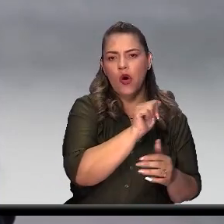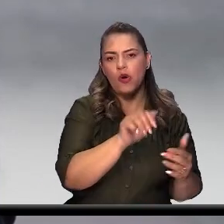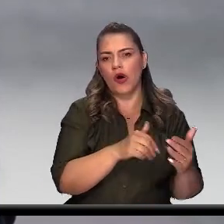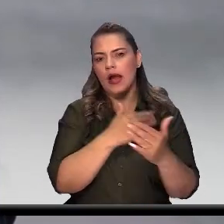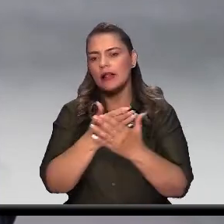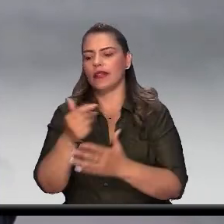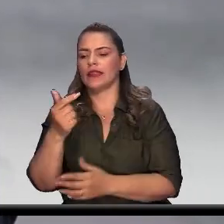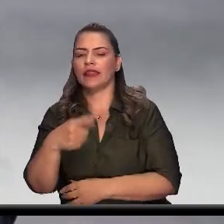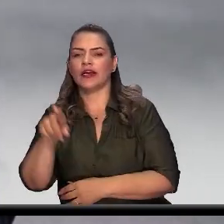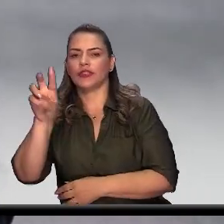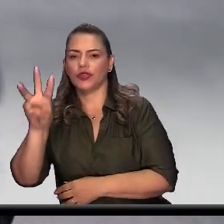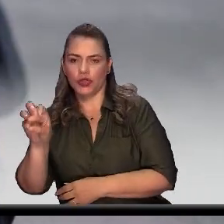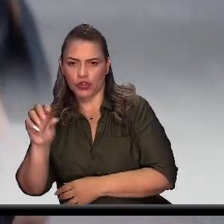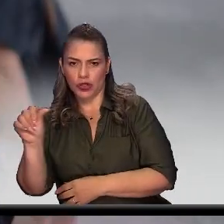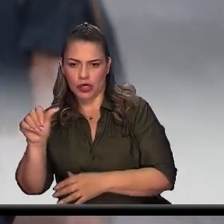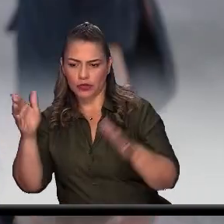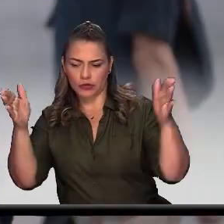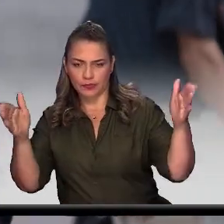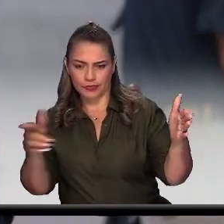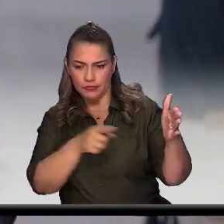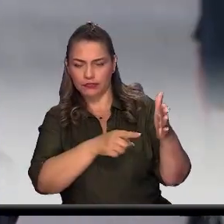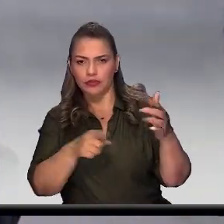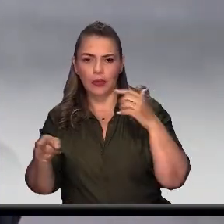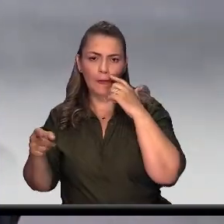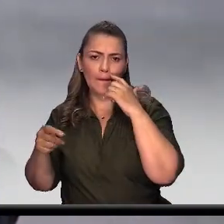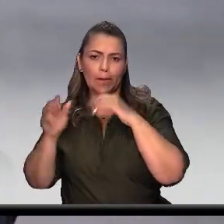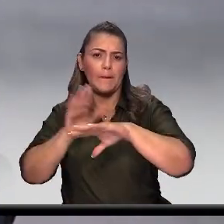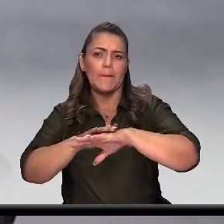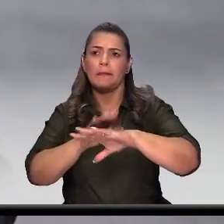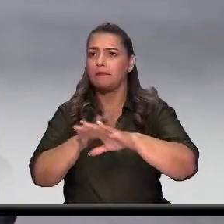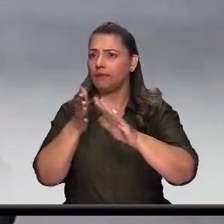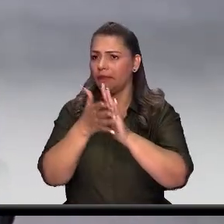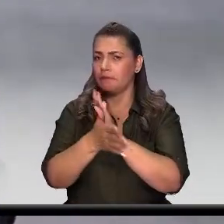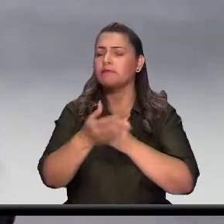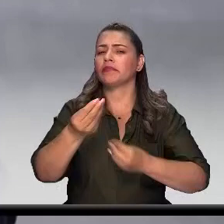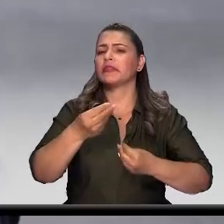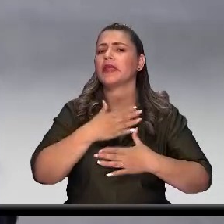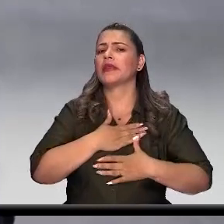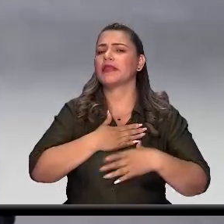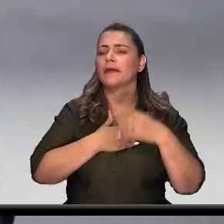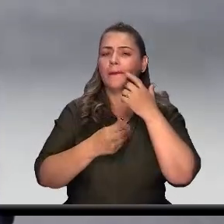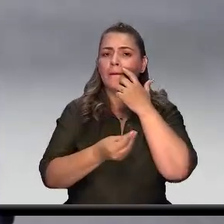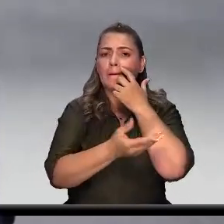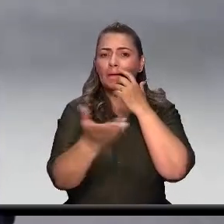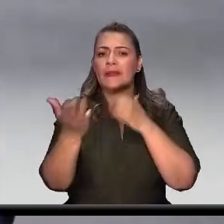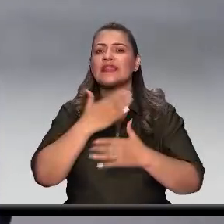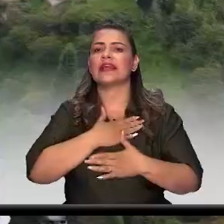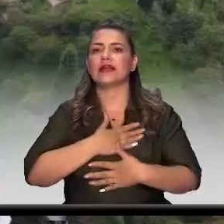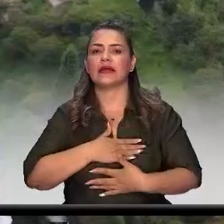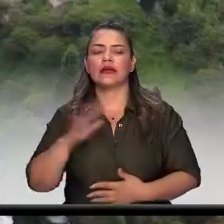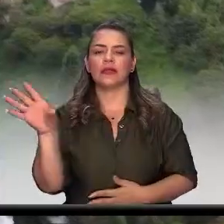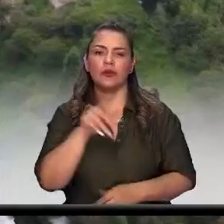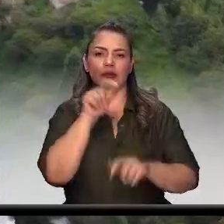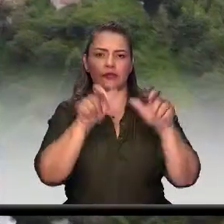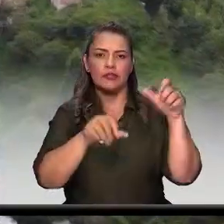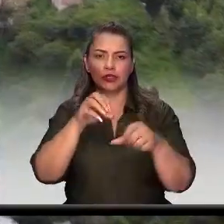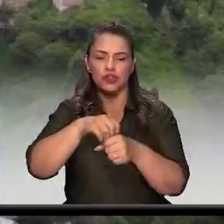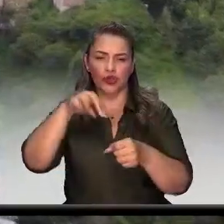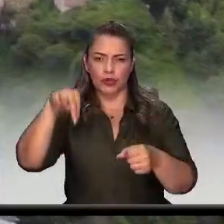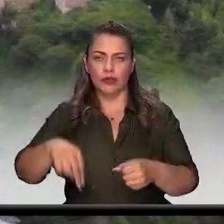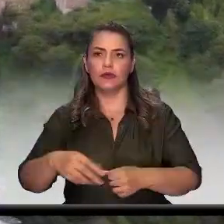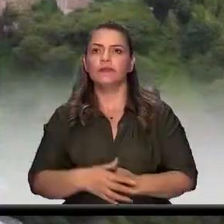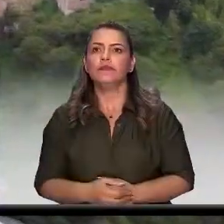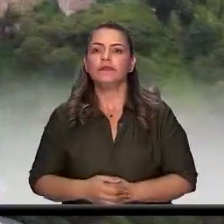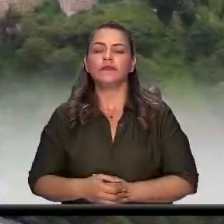queremos dar un parte de tranquilidad a la ciudadanía donde todos los